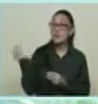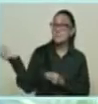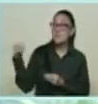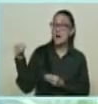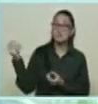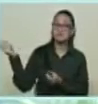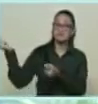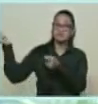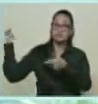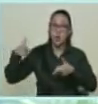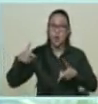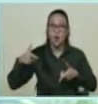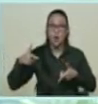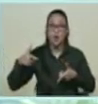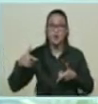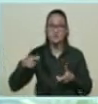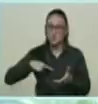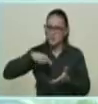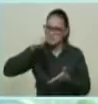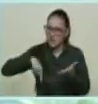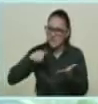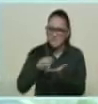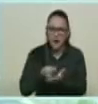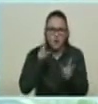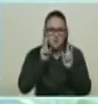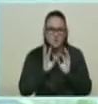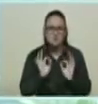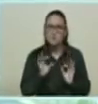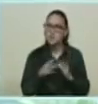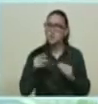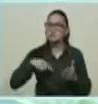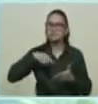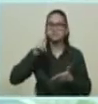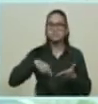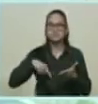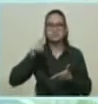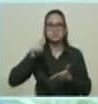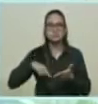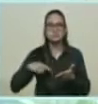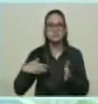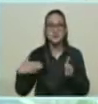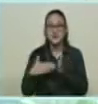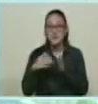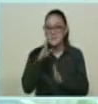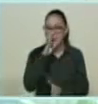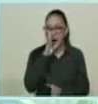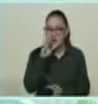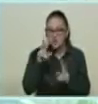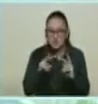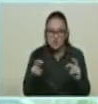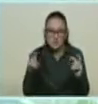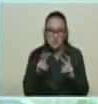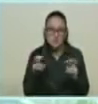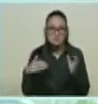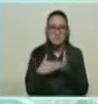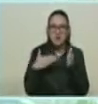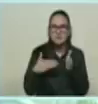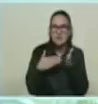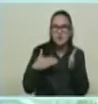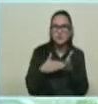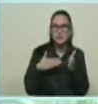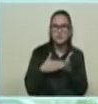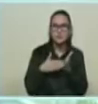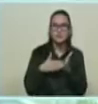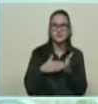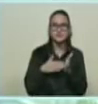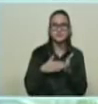di la orden y firmé los pagos. Pero nos persiguieron las cuentas bancarias. Nos